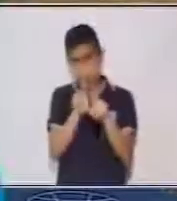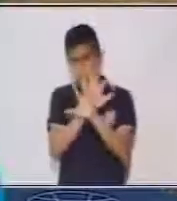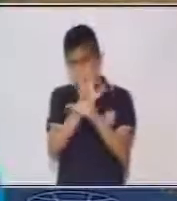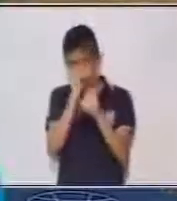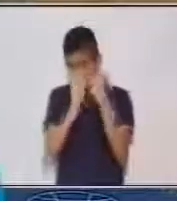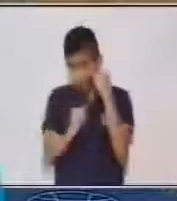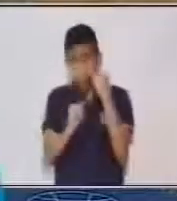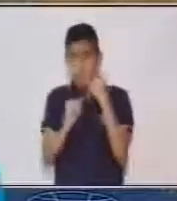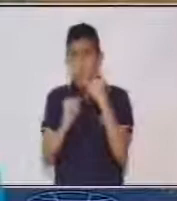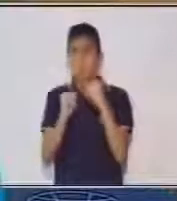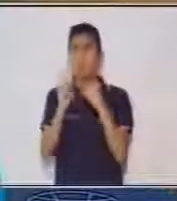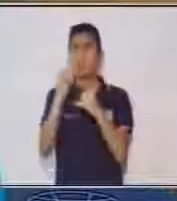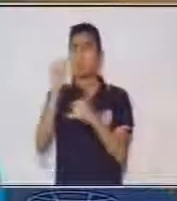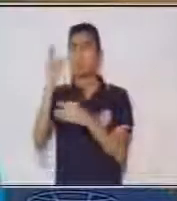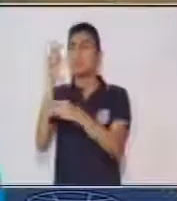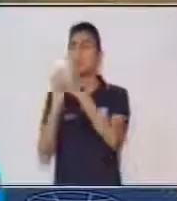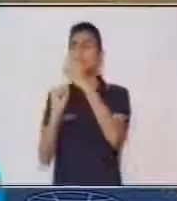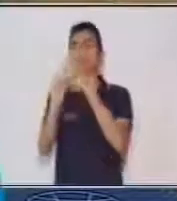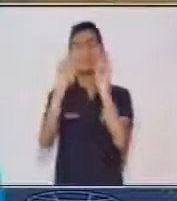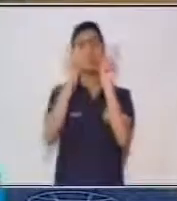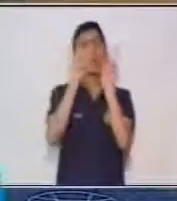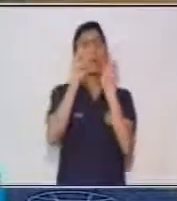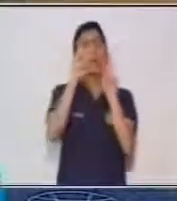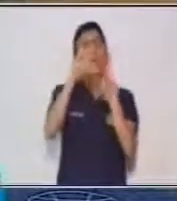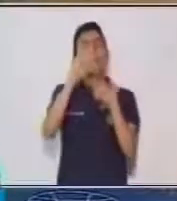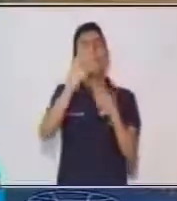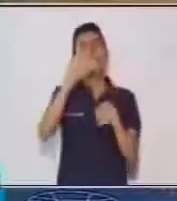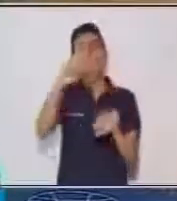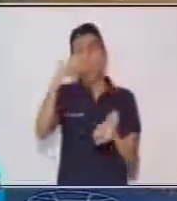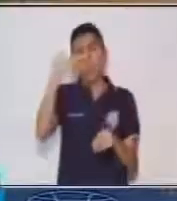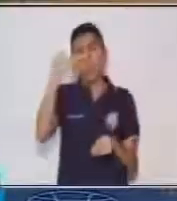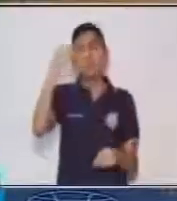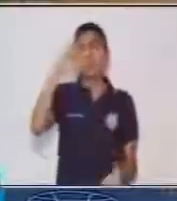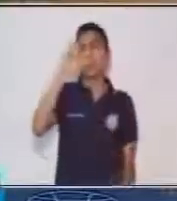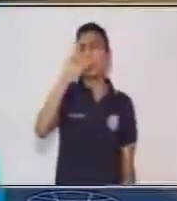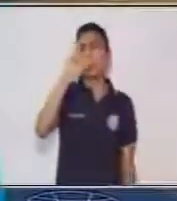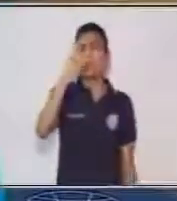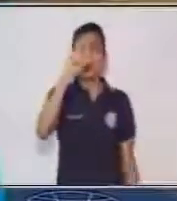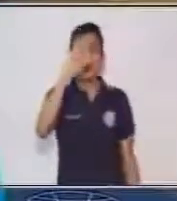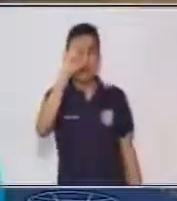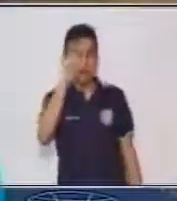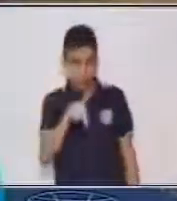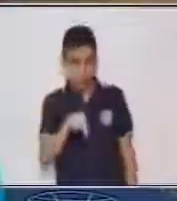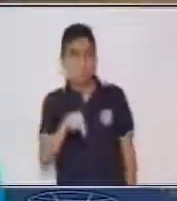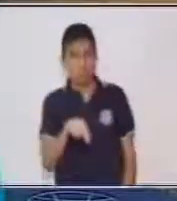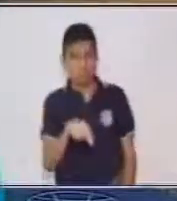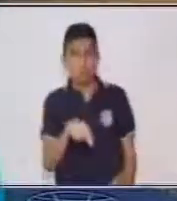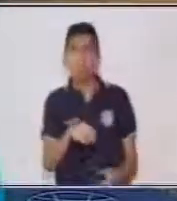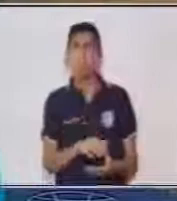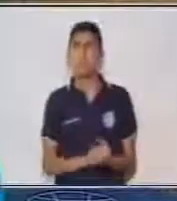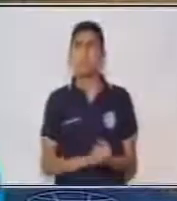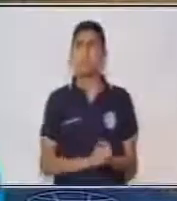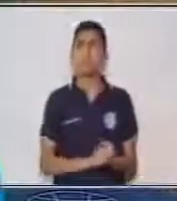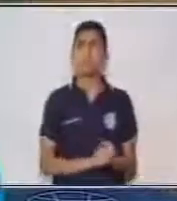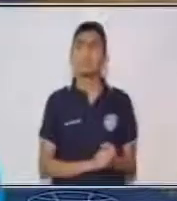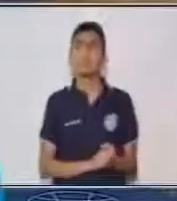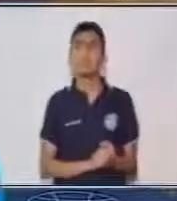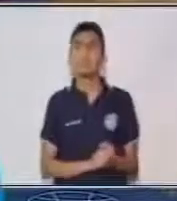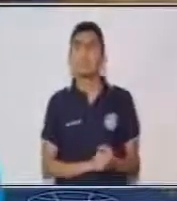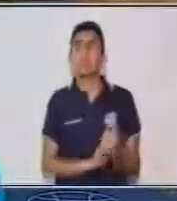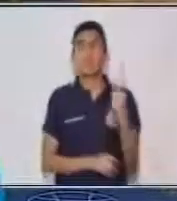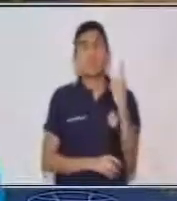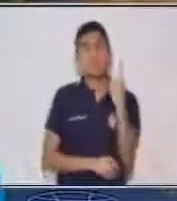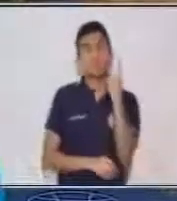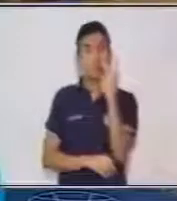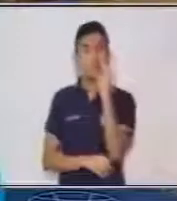a la multiplicación, que nosotros aplicamos en 1, 2 y